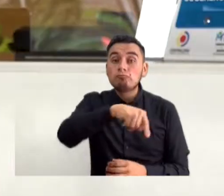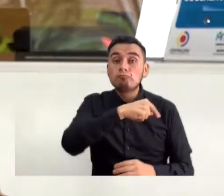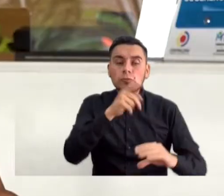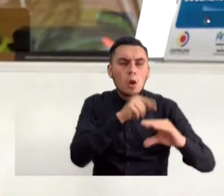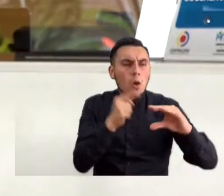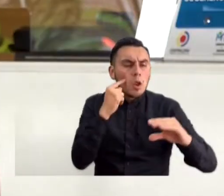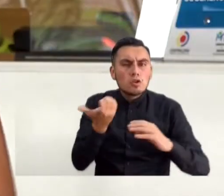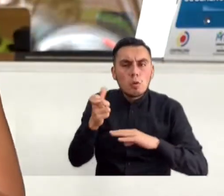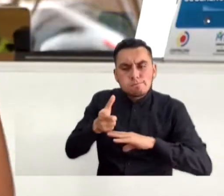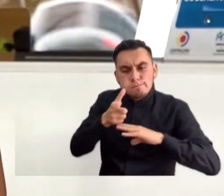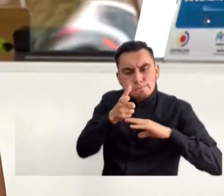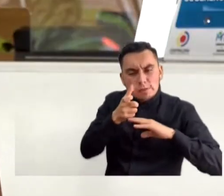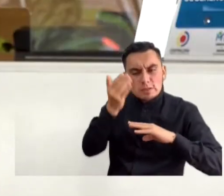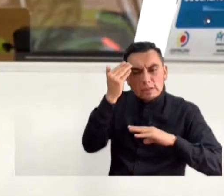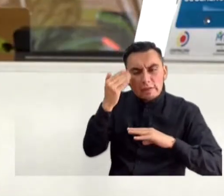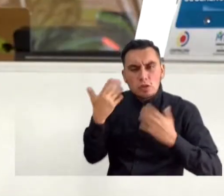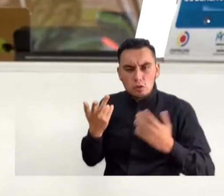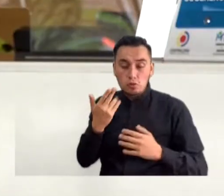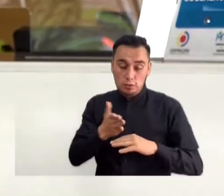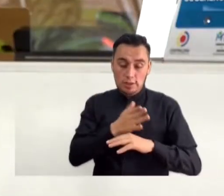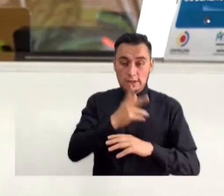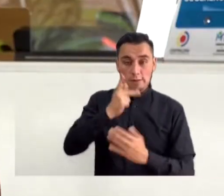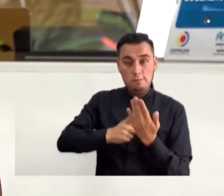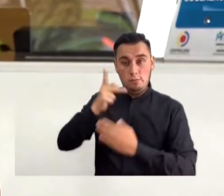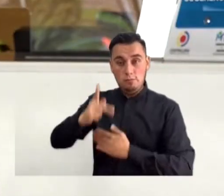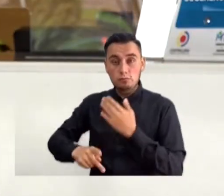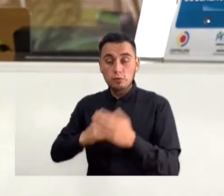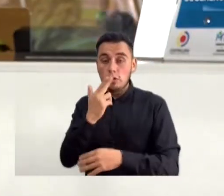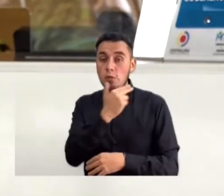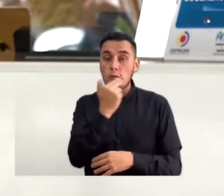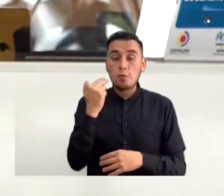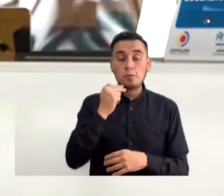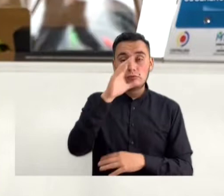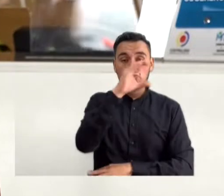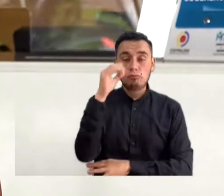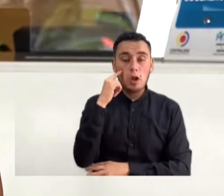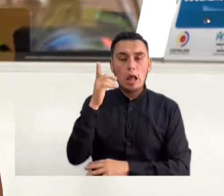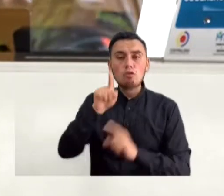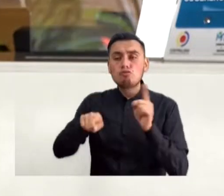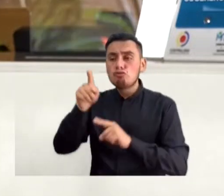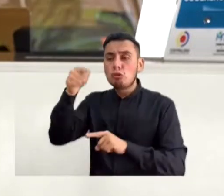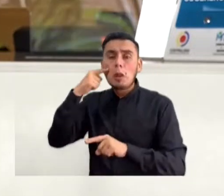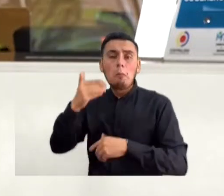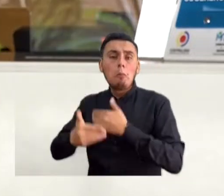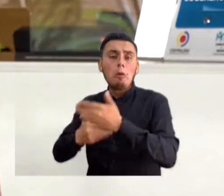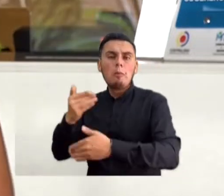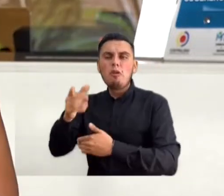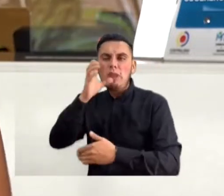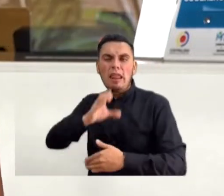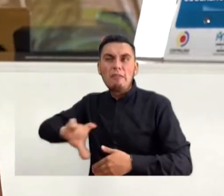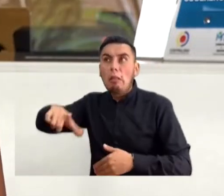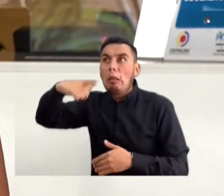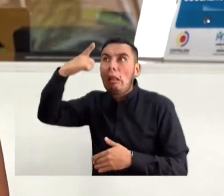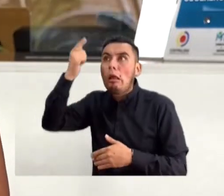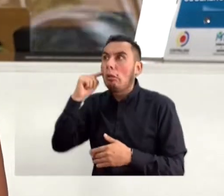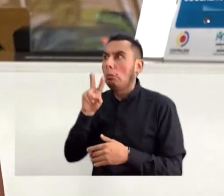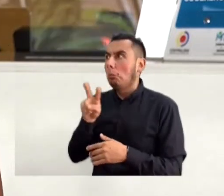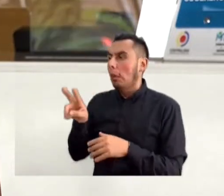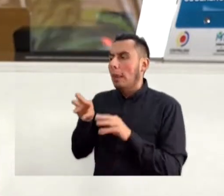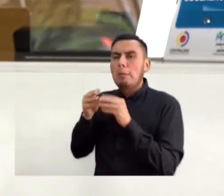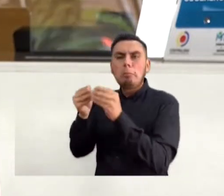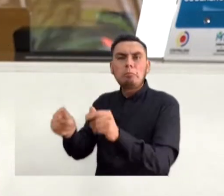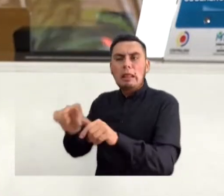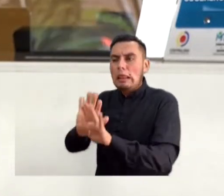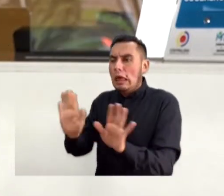La Contraloría General, mediante la iniciativa Compromiso Colombia, ha rescatado proyectos que estaban destinados a convertirse en elefantes